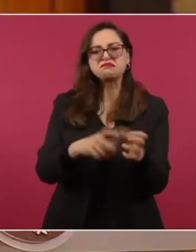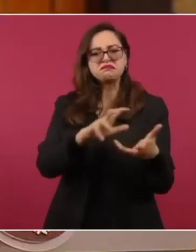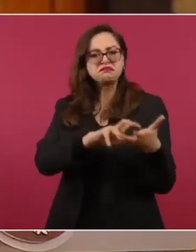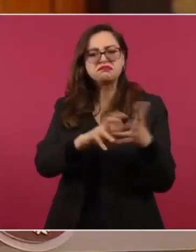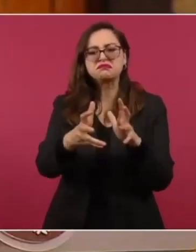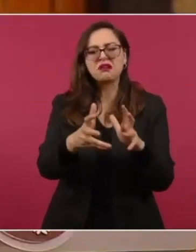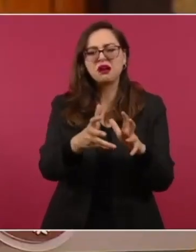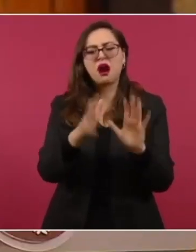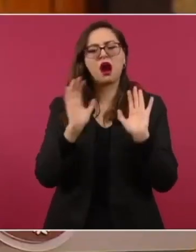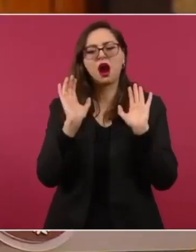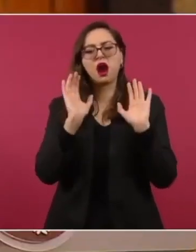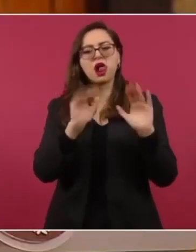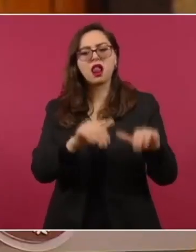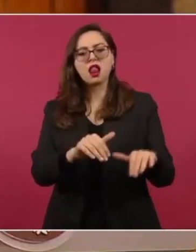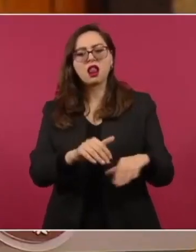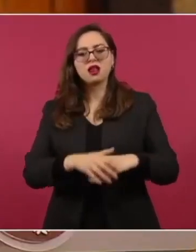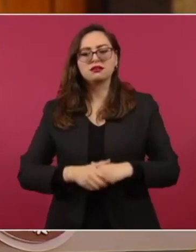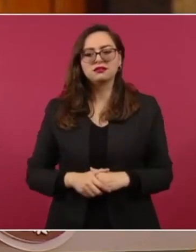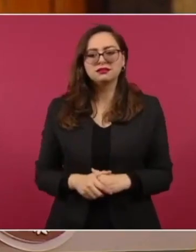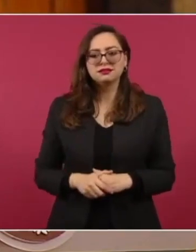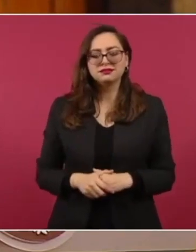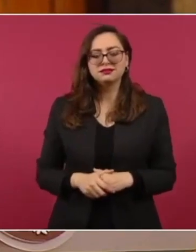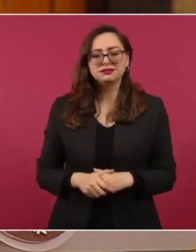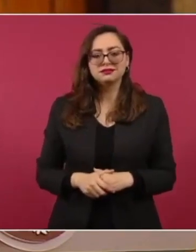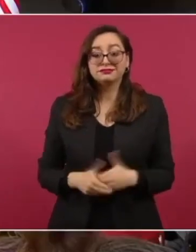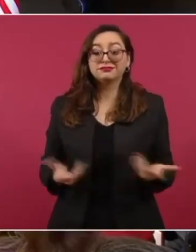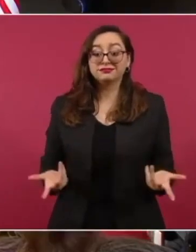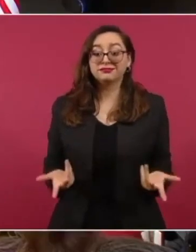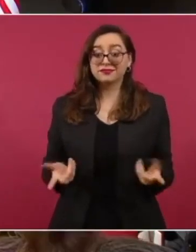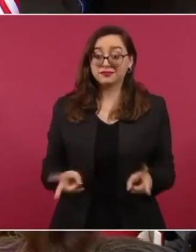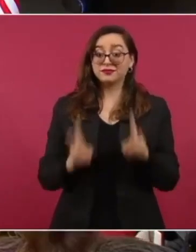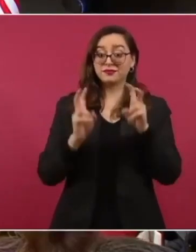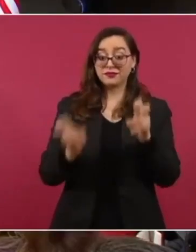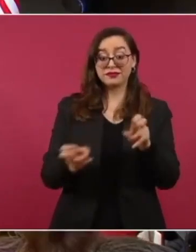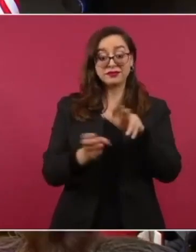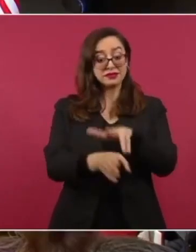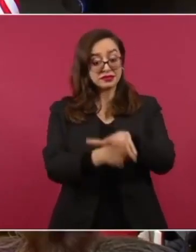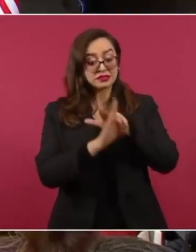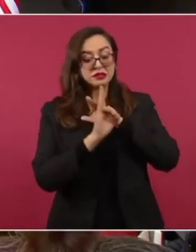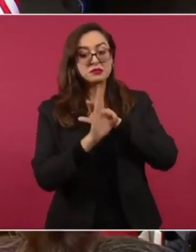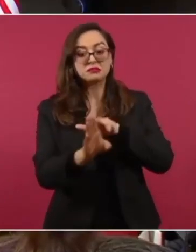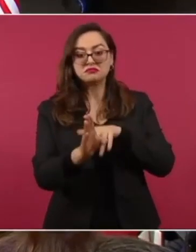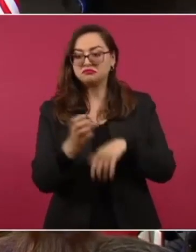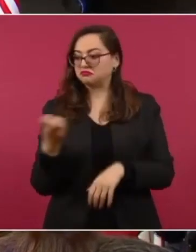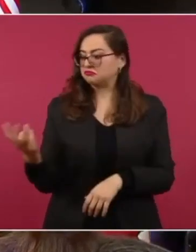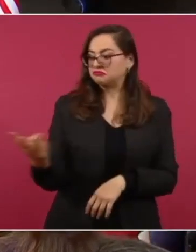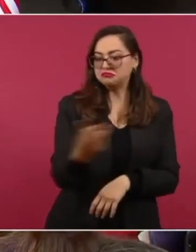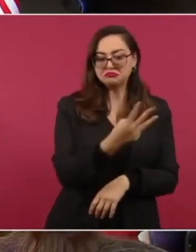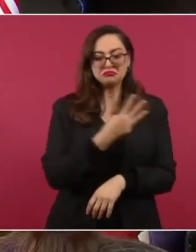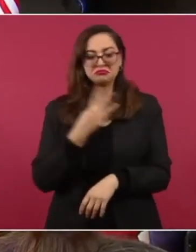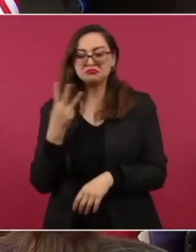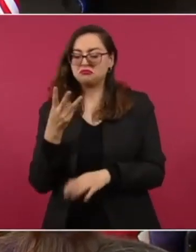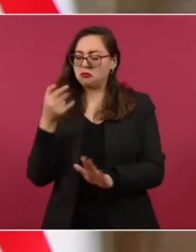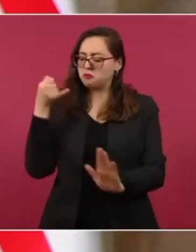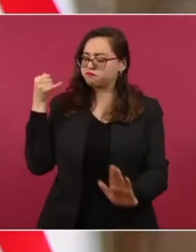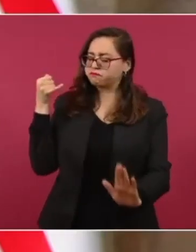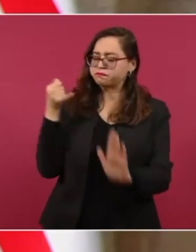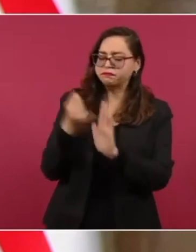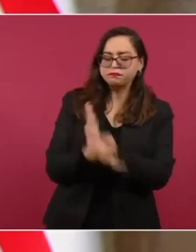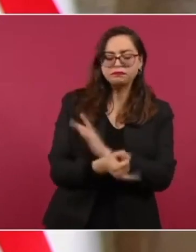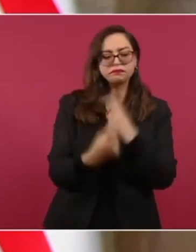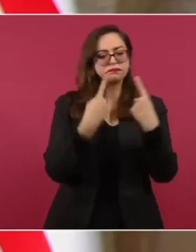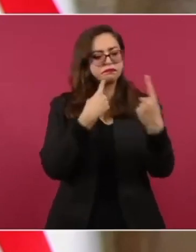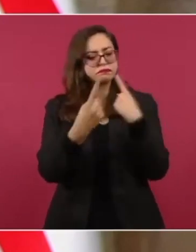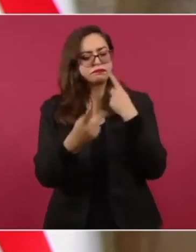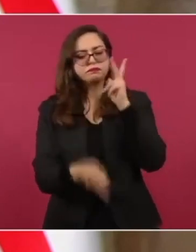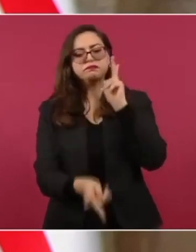El tema migratorio, como otros, fue tratado con amplitud y se llegaron